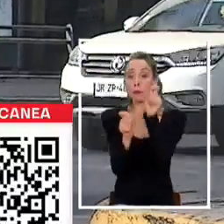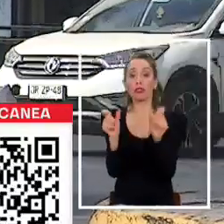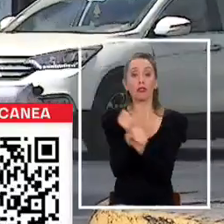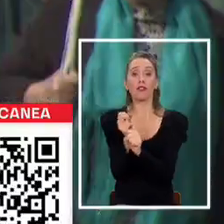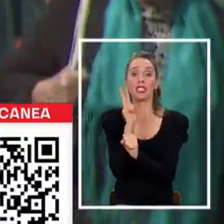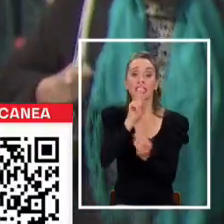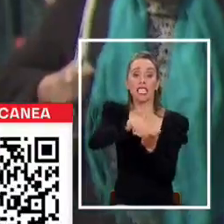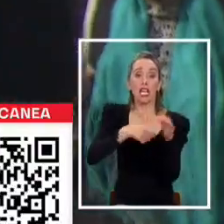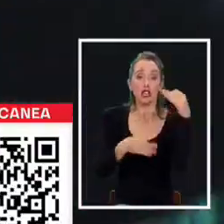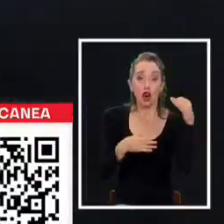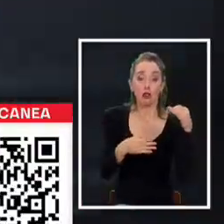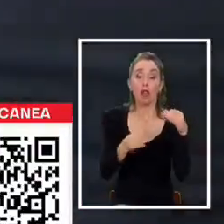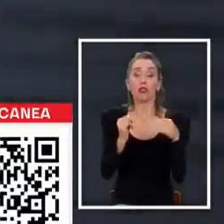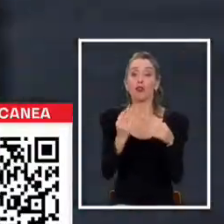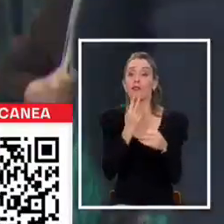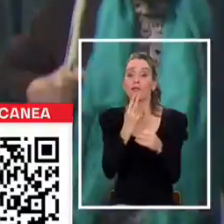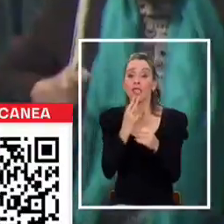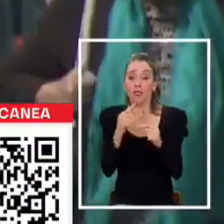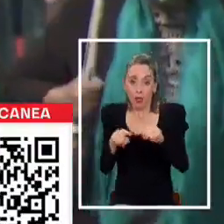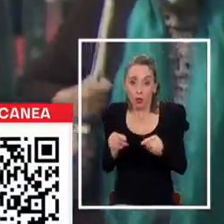laboral y el hacinamiento.